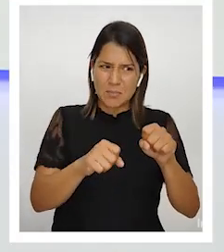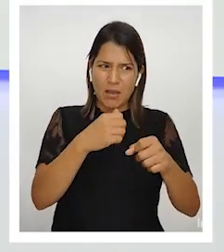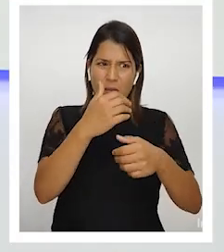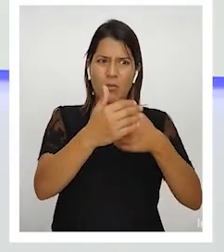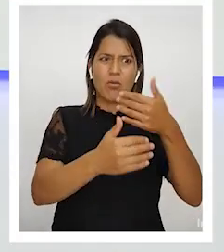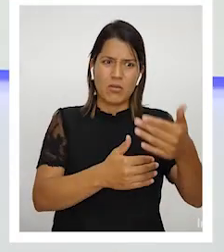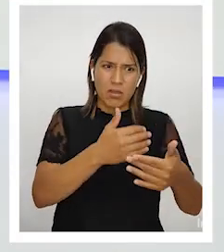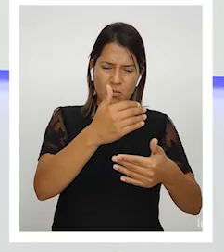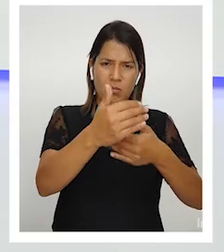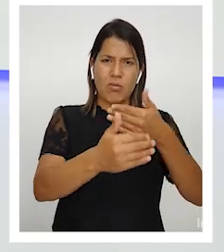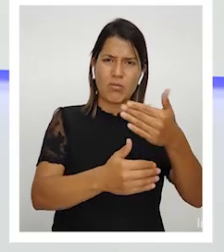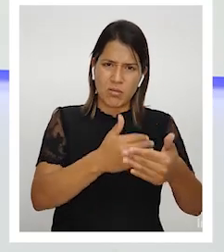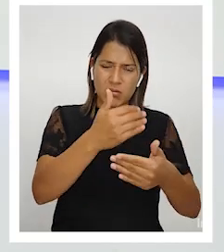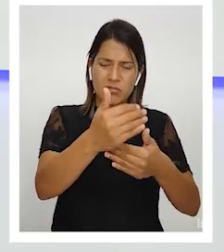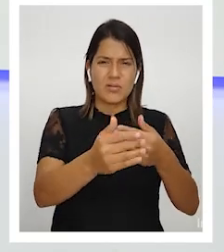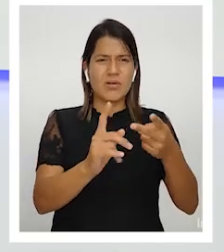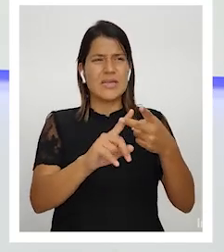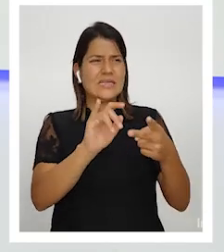existencialista ahí